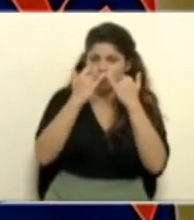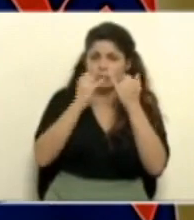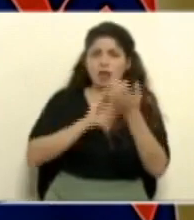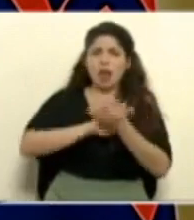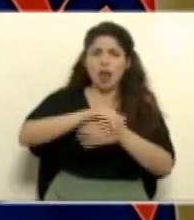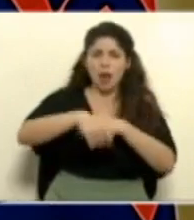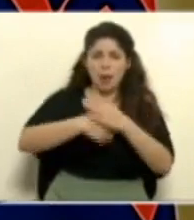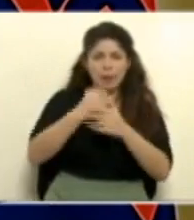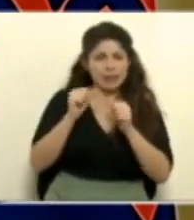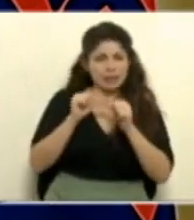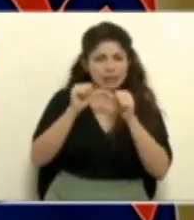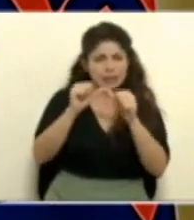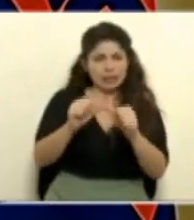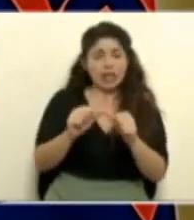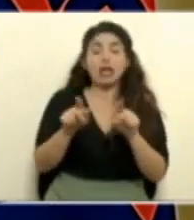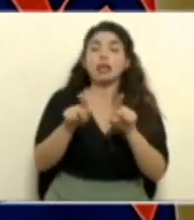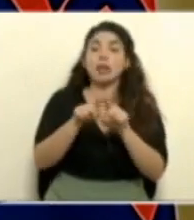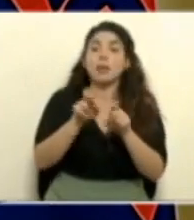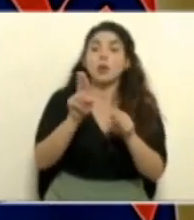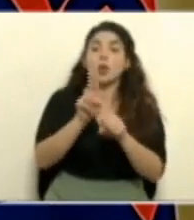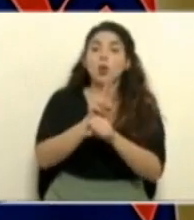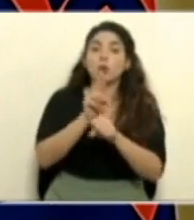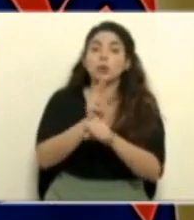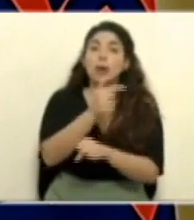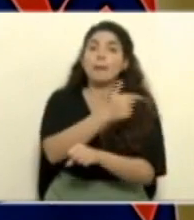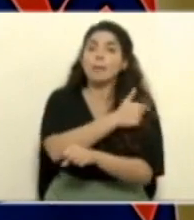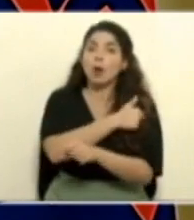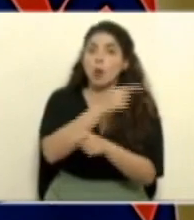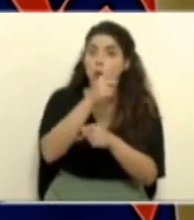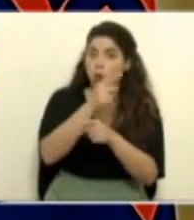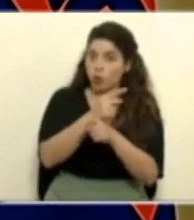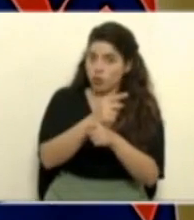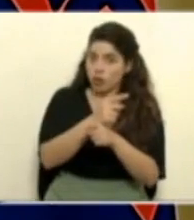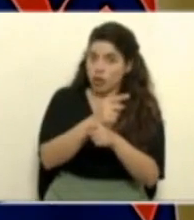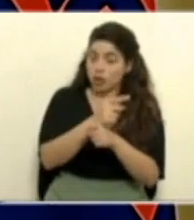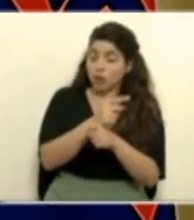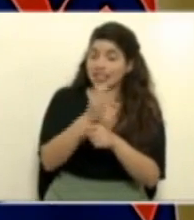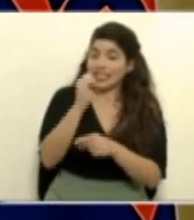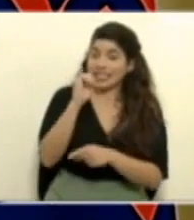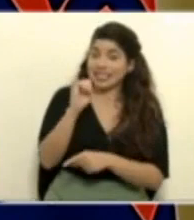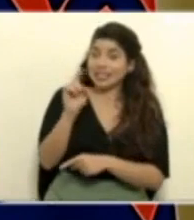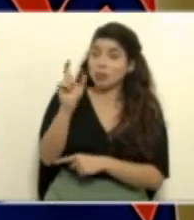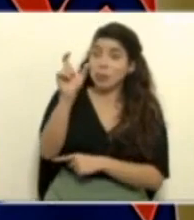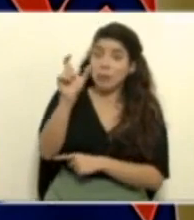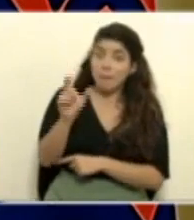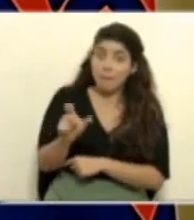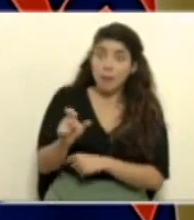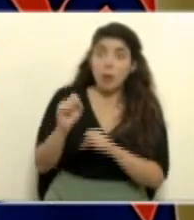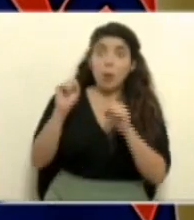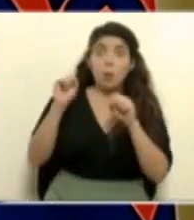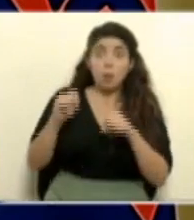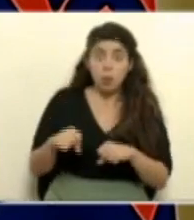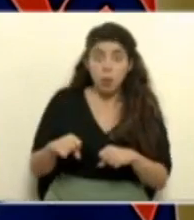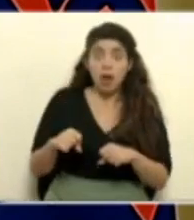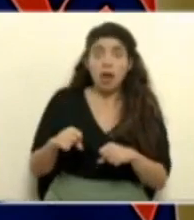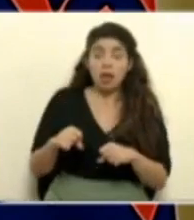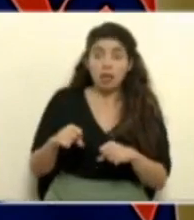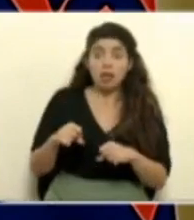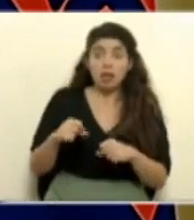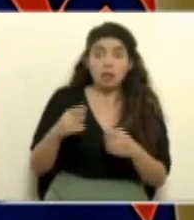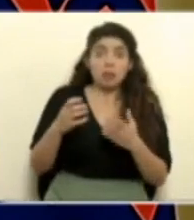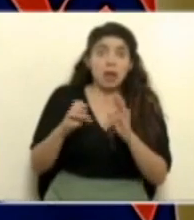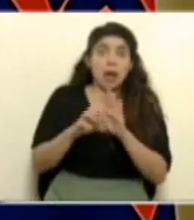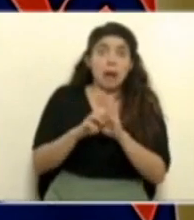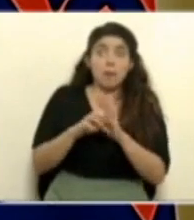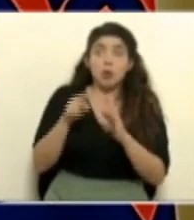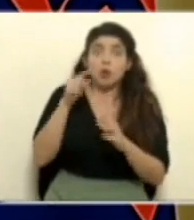y hacer uso adecuado de las vacunas. Las personas que tienen la disposición o la facilidad, ya que